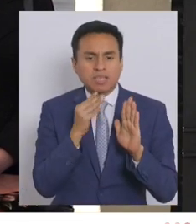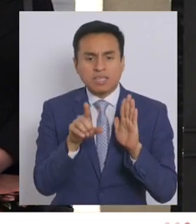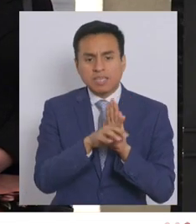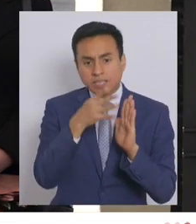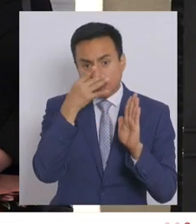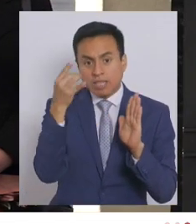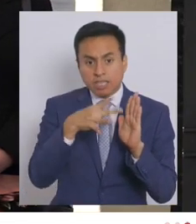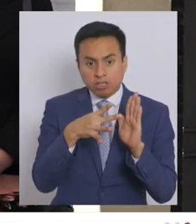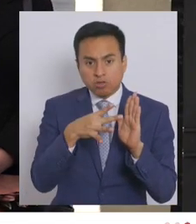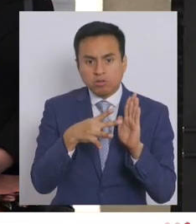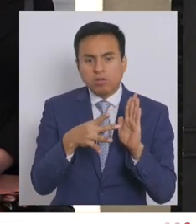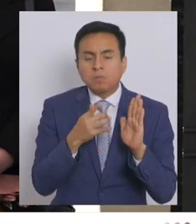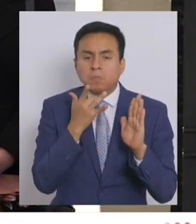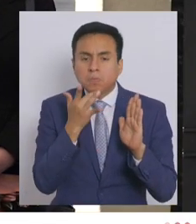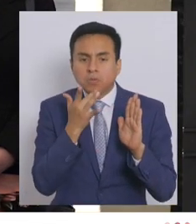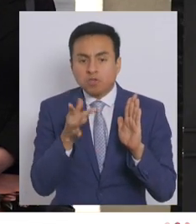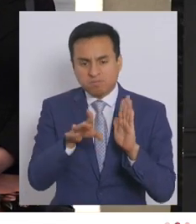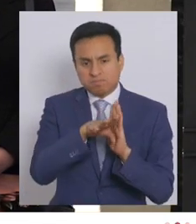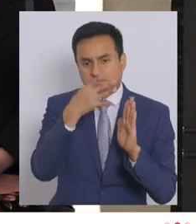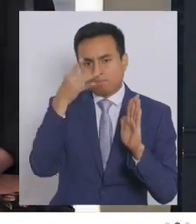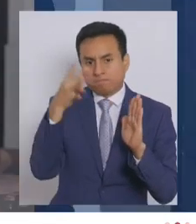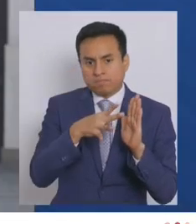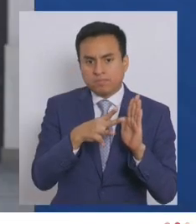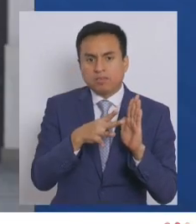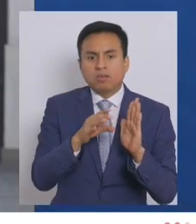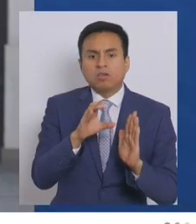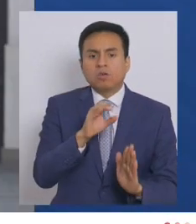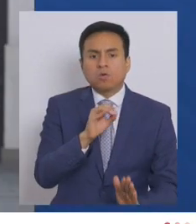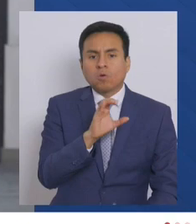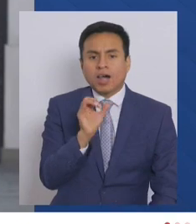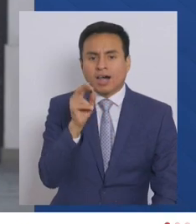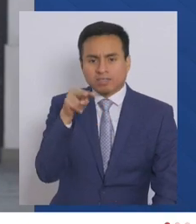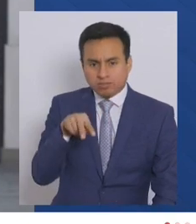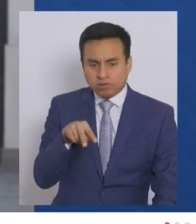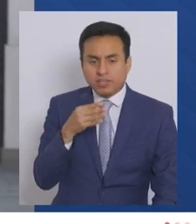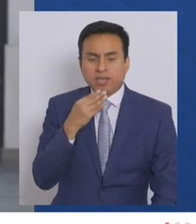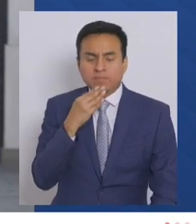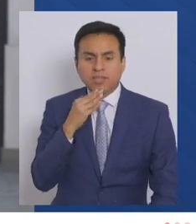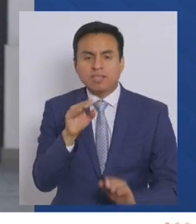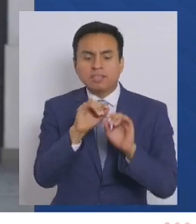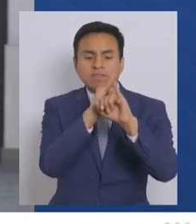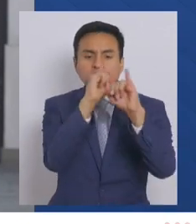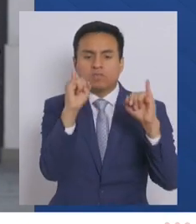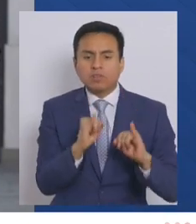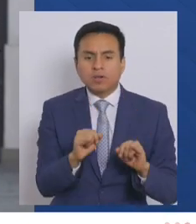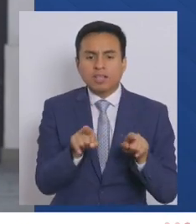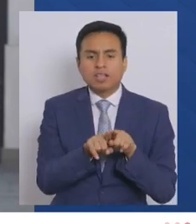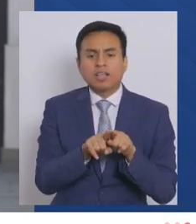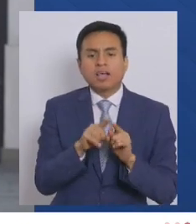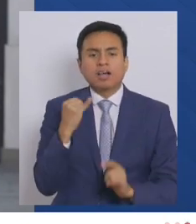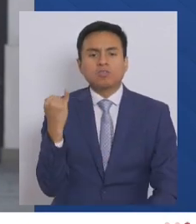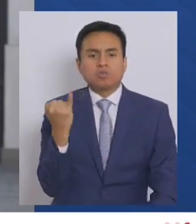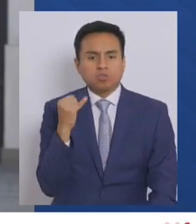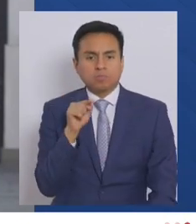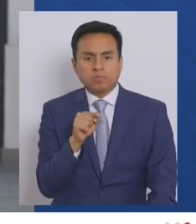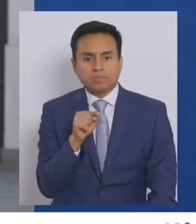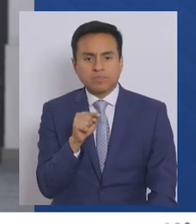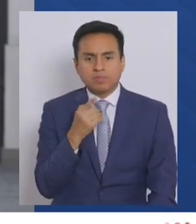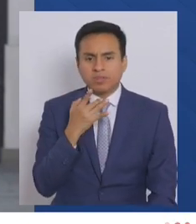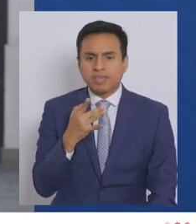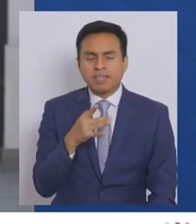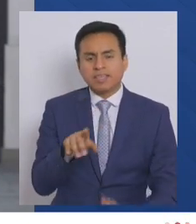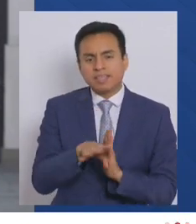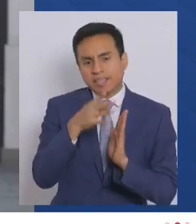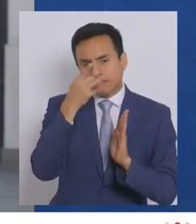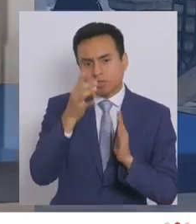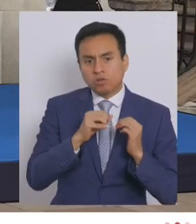y no solo como falta, la coacción. Y tipifica la coacción como un delito autónomo, porque es un